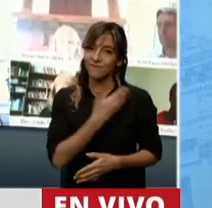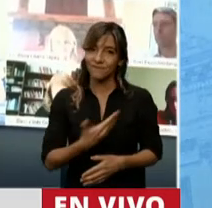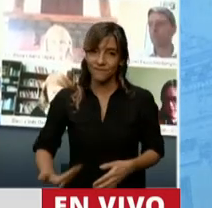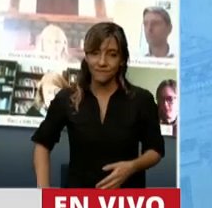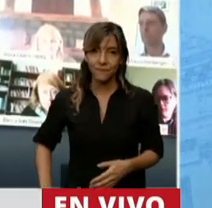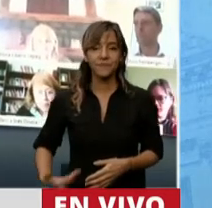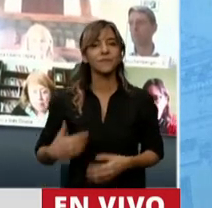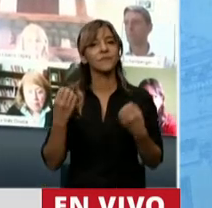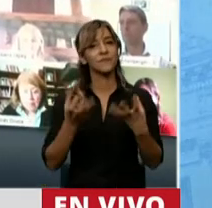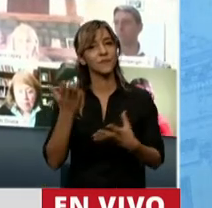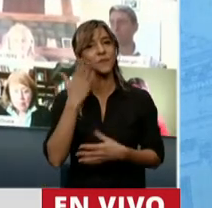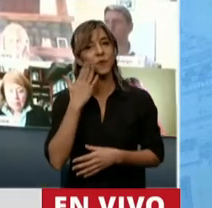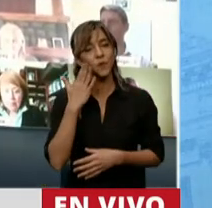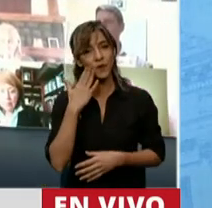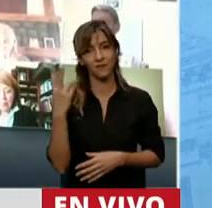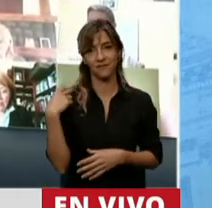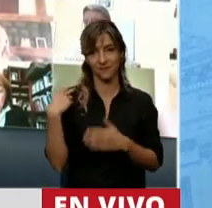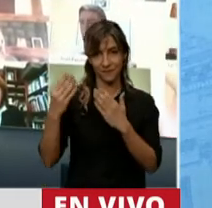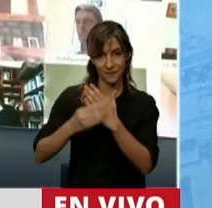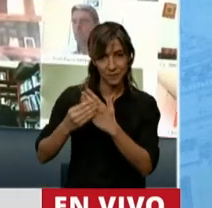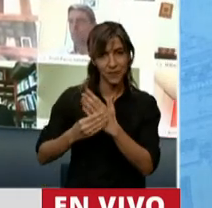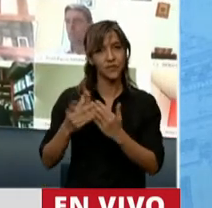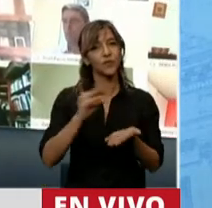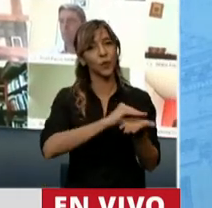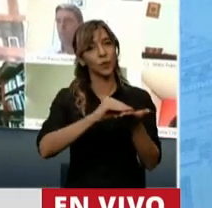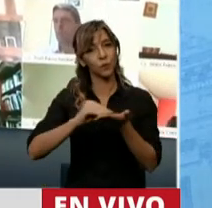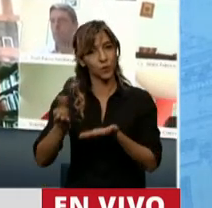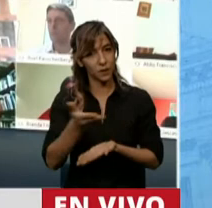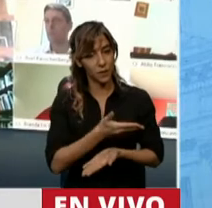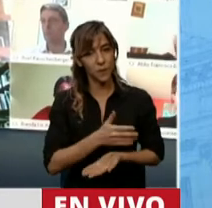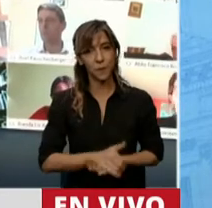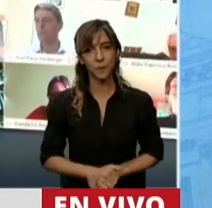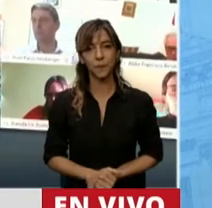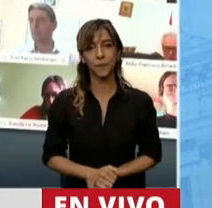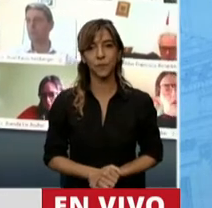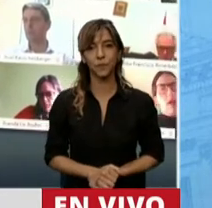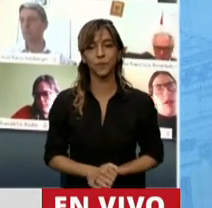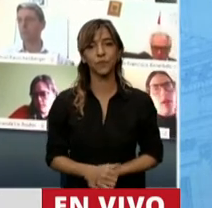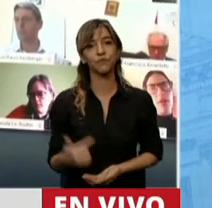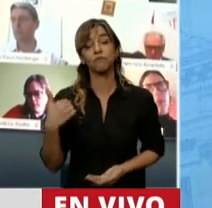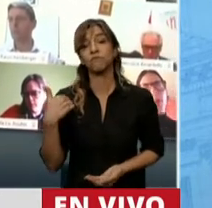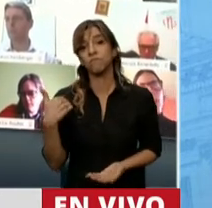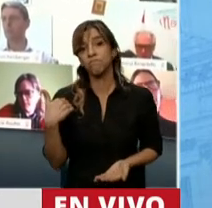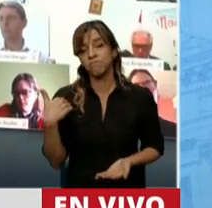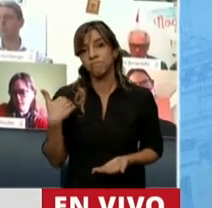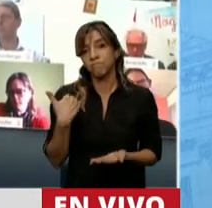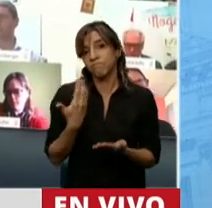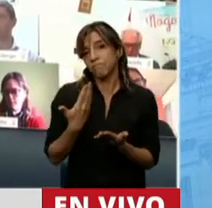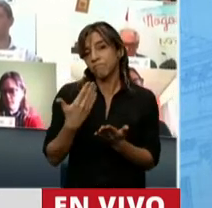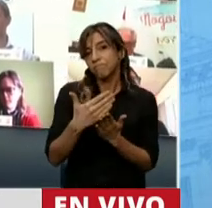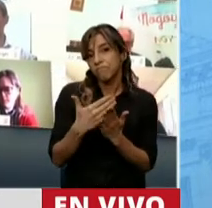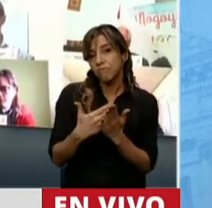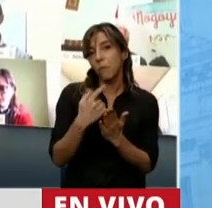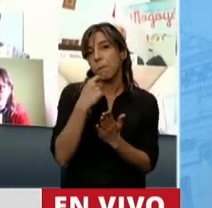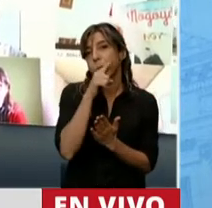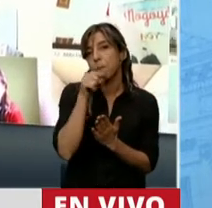Buenas tardes, señor jefe de gabinete, señores diputados. Bueno, voy a plantear algunas preguntas que tienen que ver con